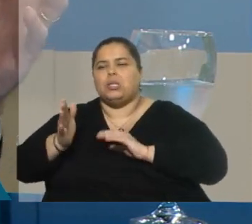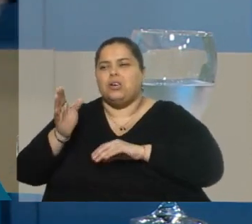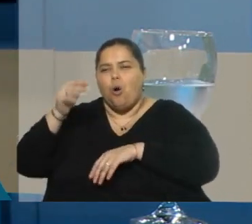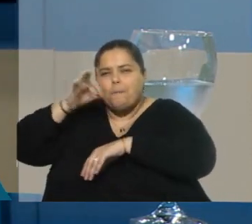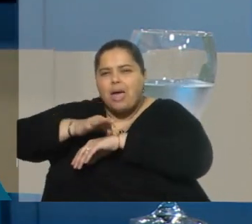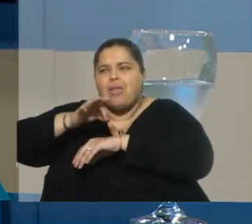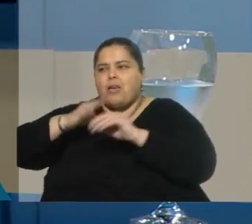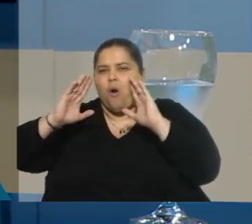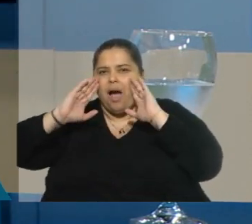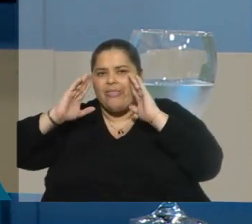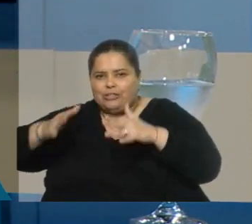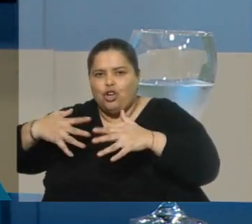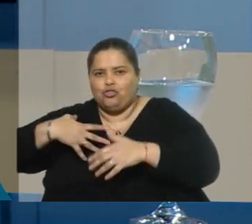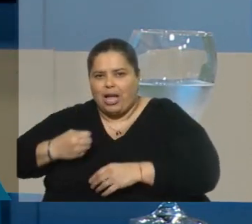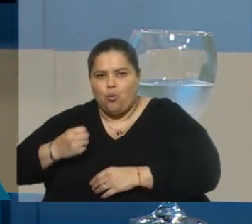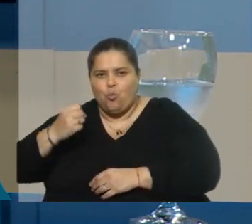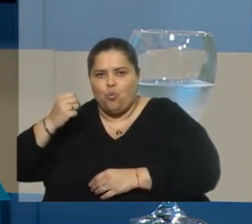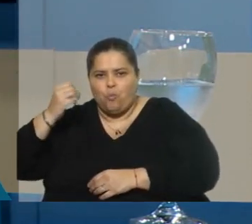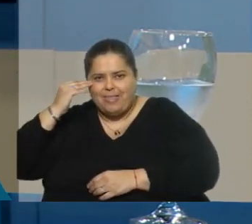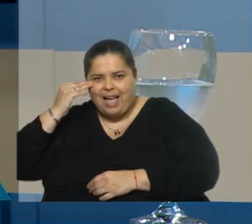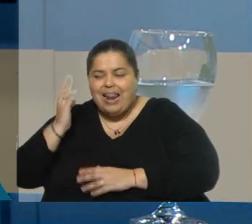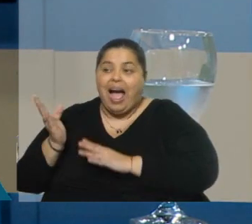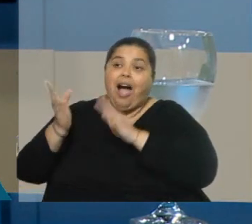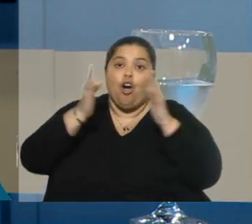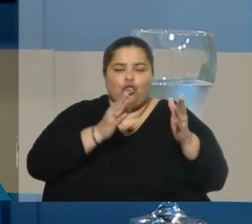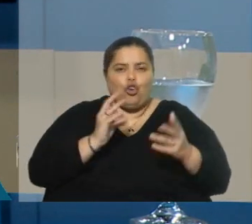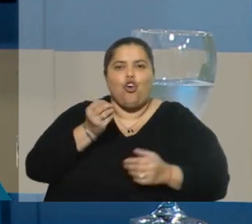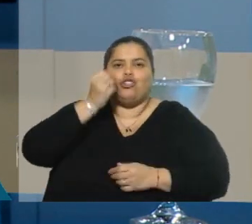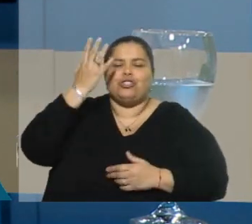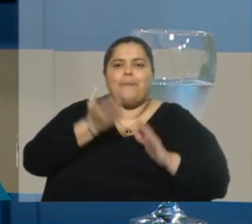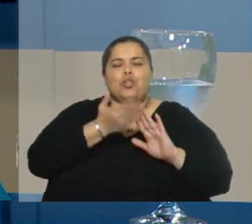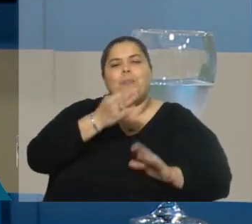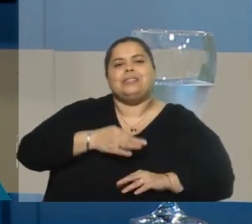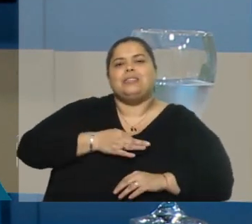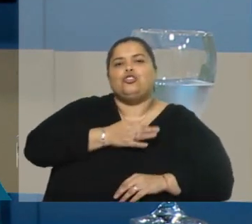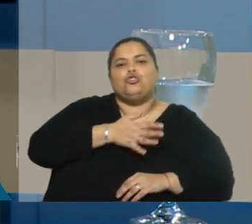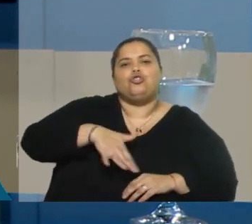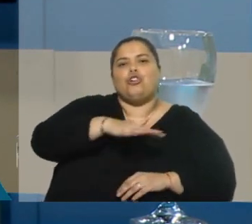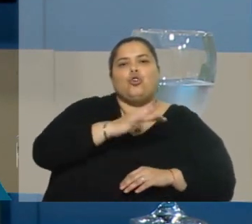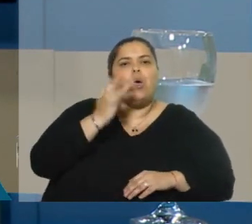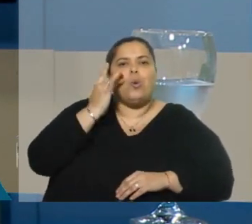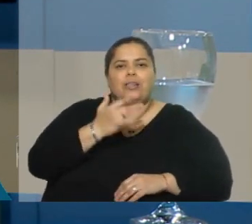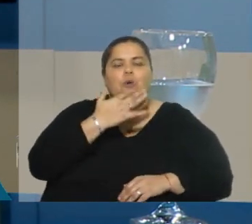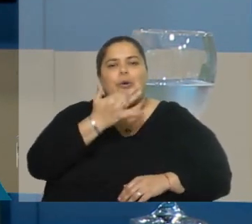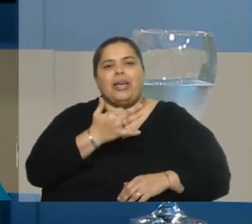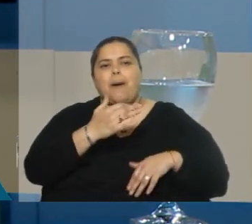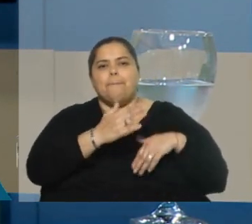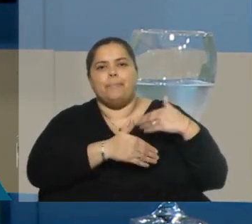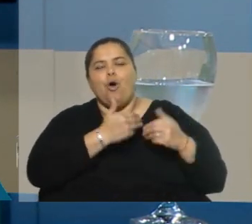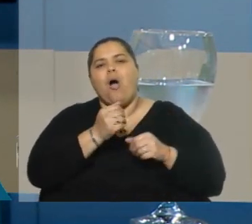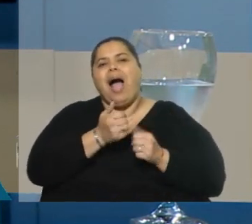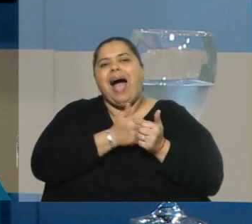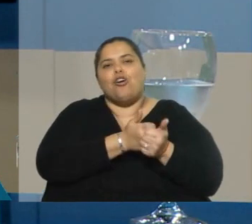la salud mental, al concepto más socioeducativo. Estamos avanzando en dispositivos como el de los acompañantes terapéuticos, estamos